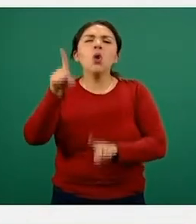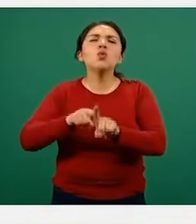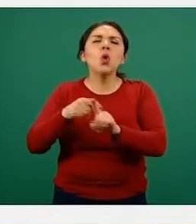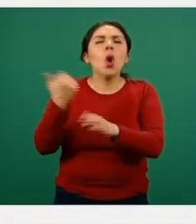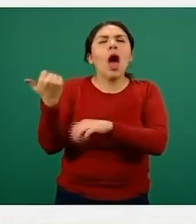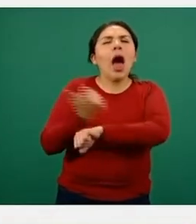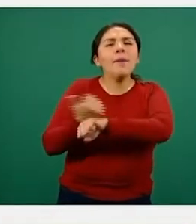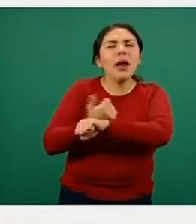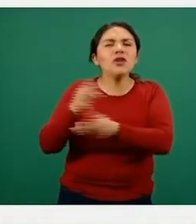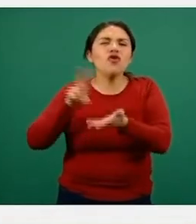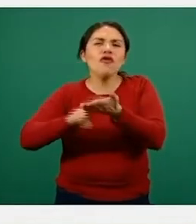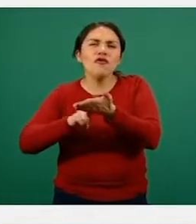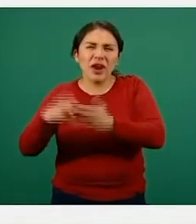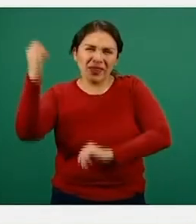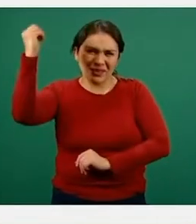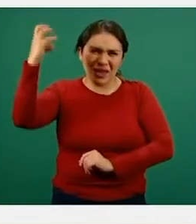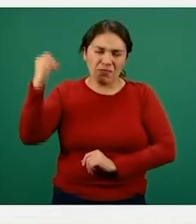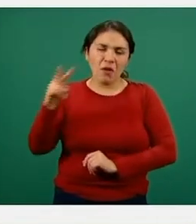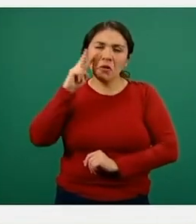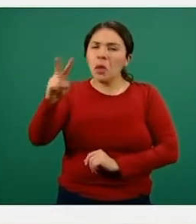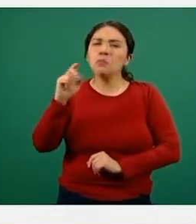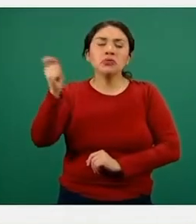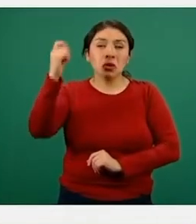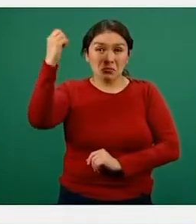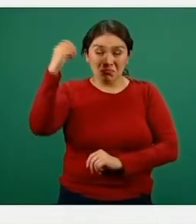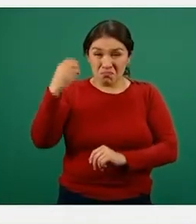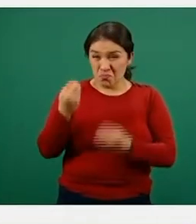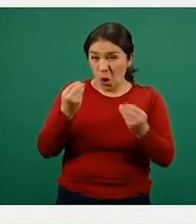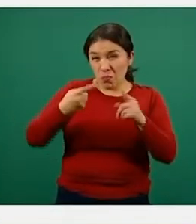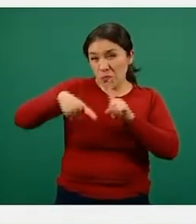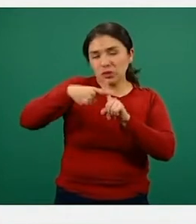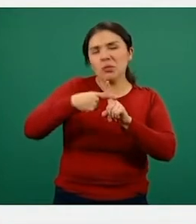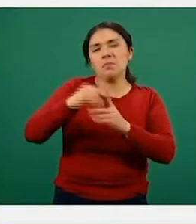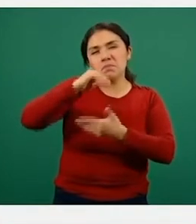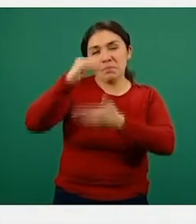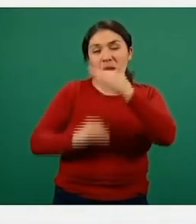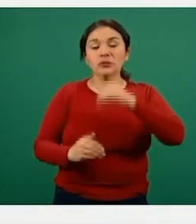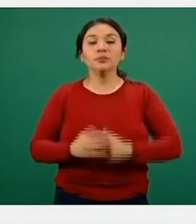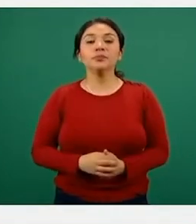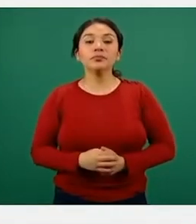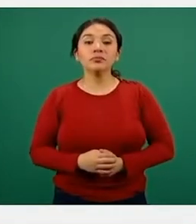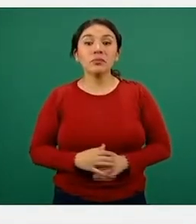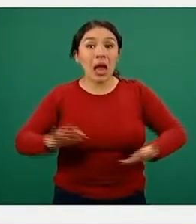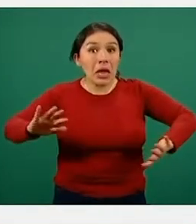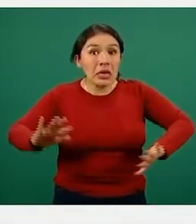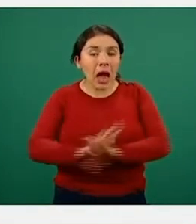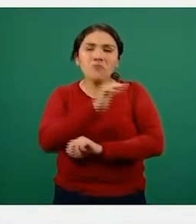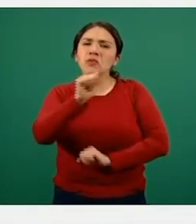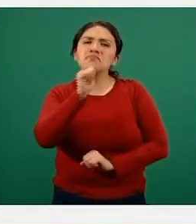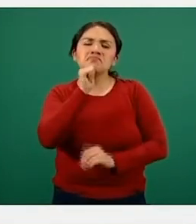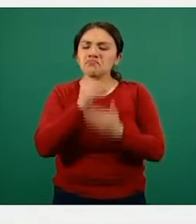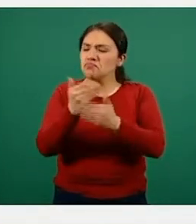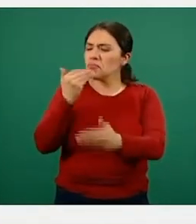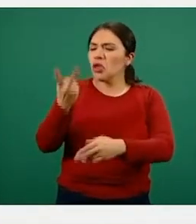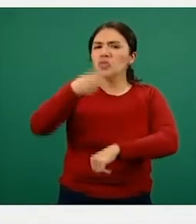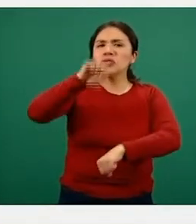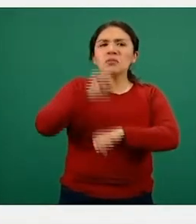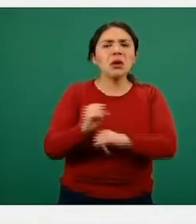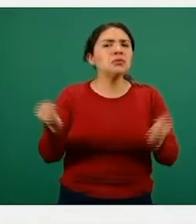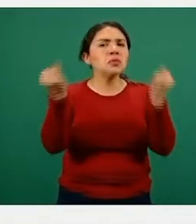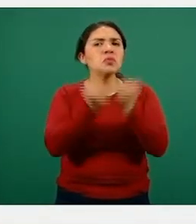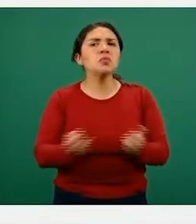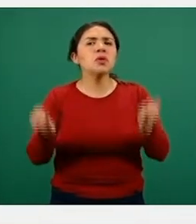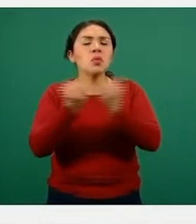del semáforo, que están muy por debajo de este porcentaje de positividad. Lo tenemos sin cambio para efectos de las últimas dos semanas, continúa siendo del